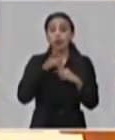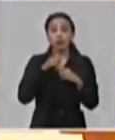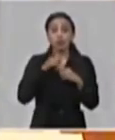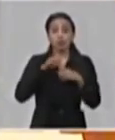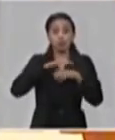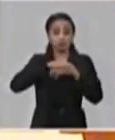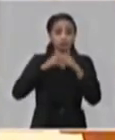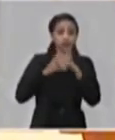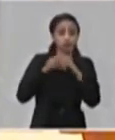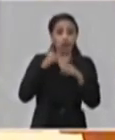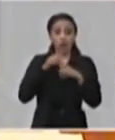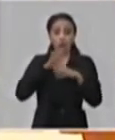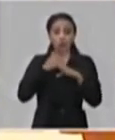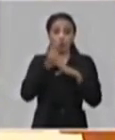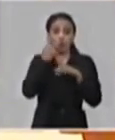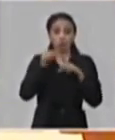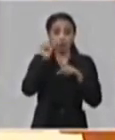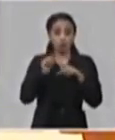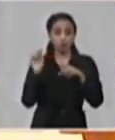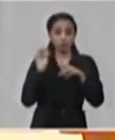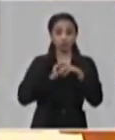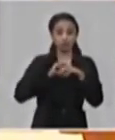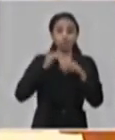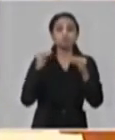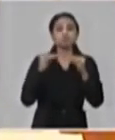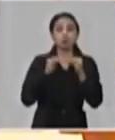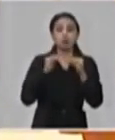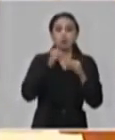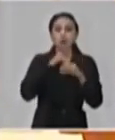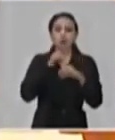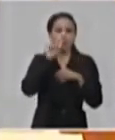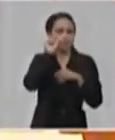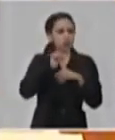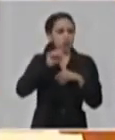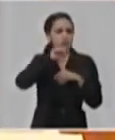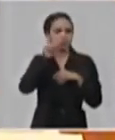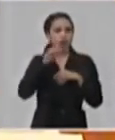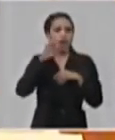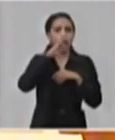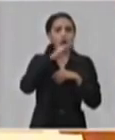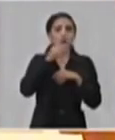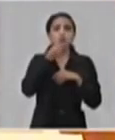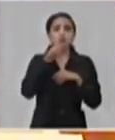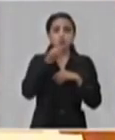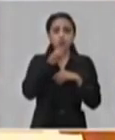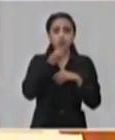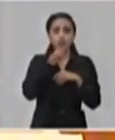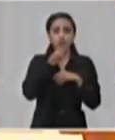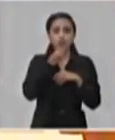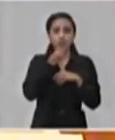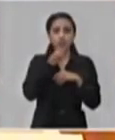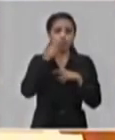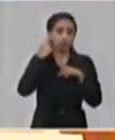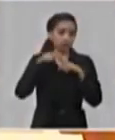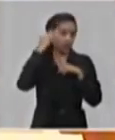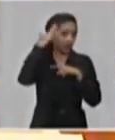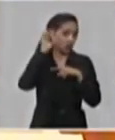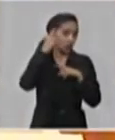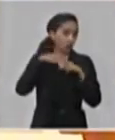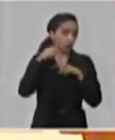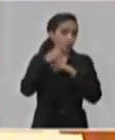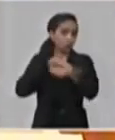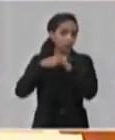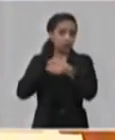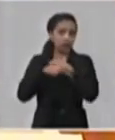tocó a esa persona. Pero hay quien preguntaba, ¿puede traerle un ave proveniente de un país que esté, que haya en caso